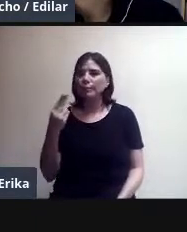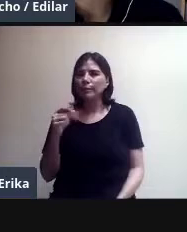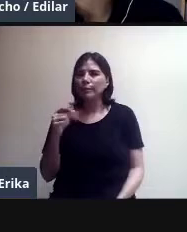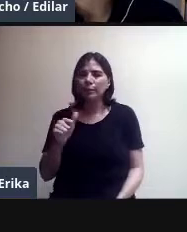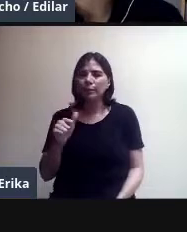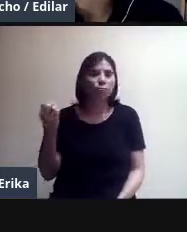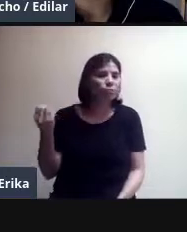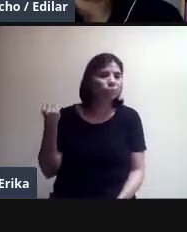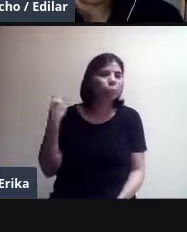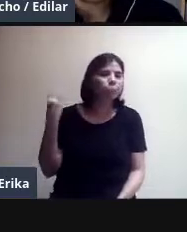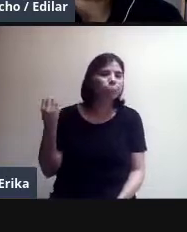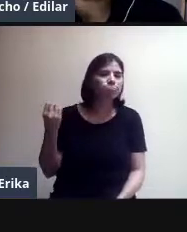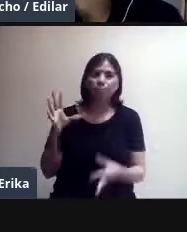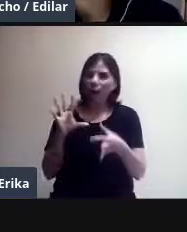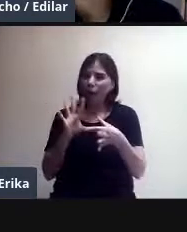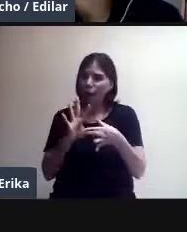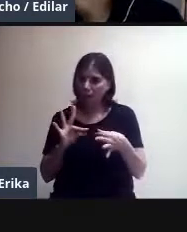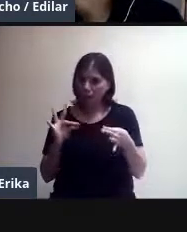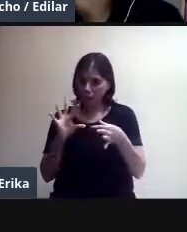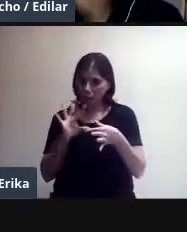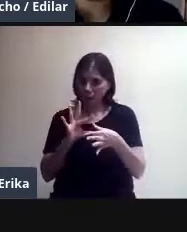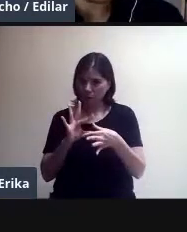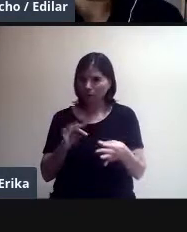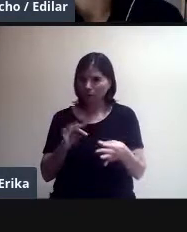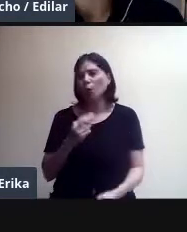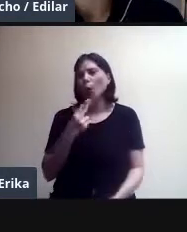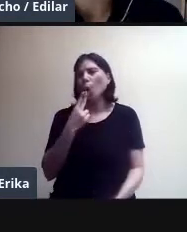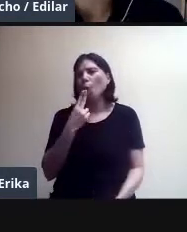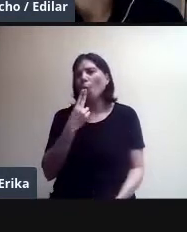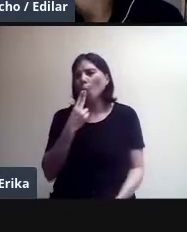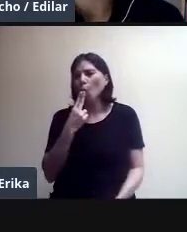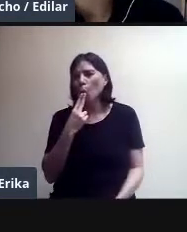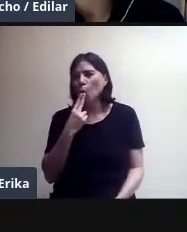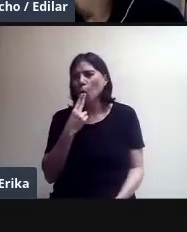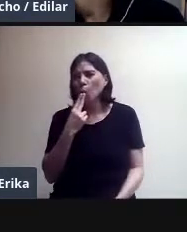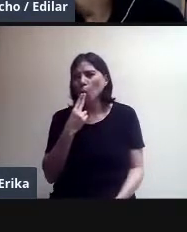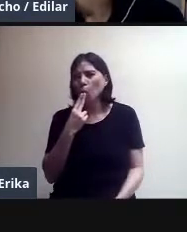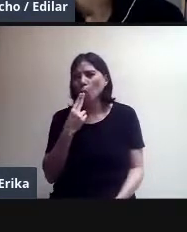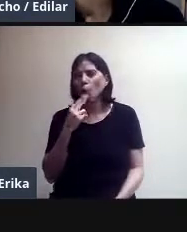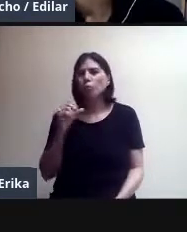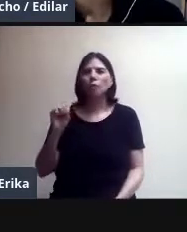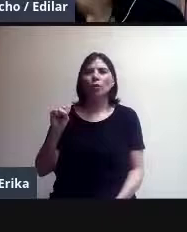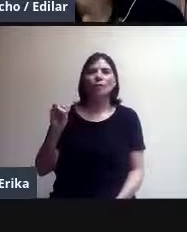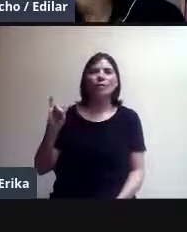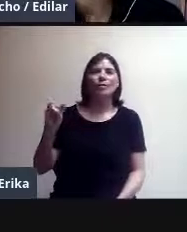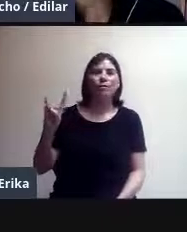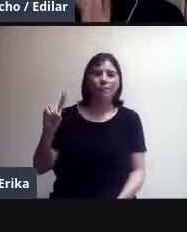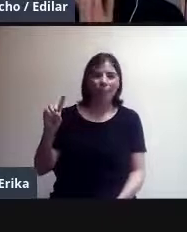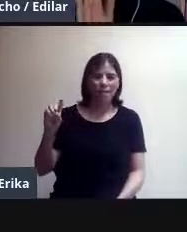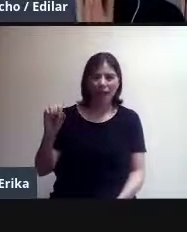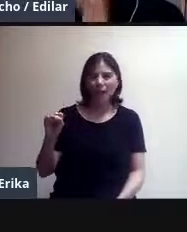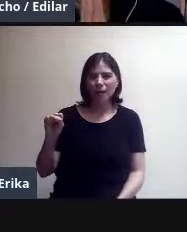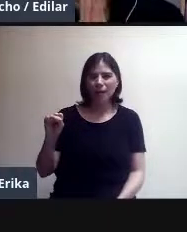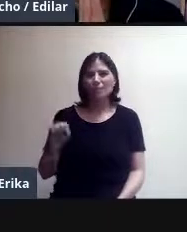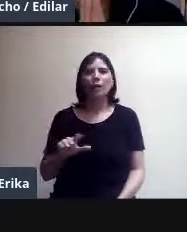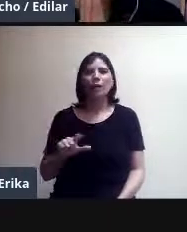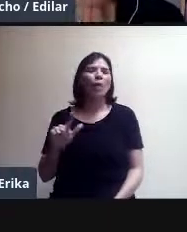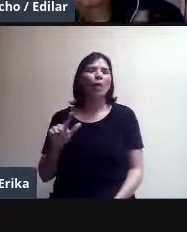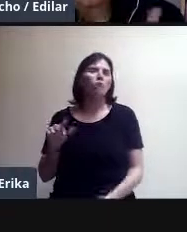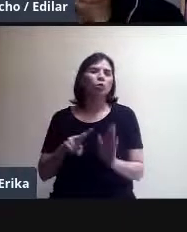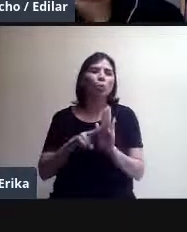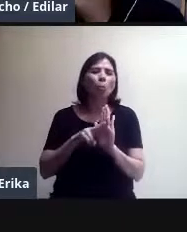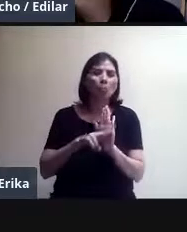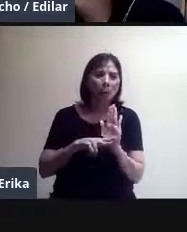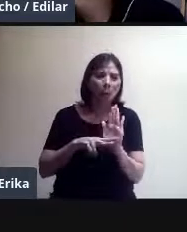parte de herramientas de la audiencia de Slides podemos dejarlo o hacernos un videotutorial para ustedes.